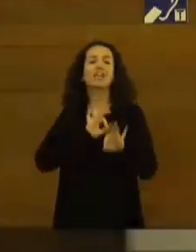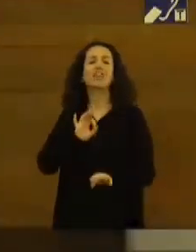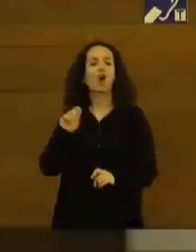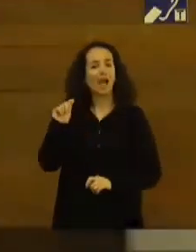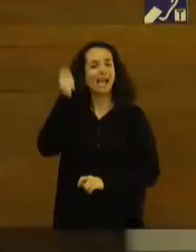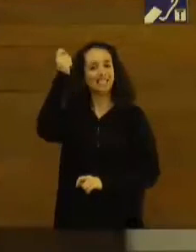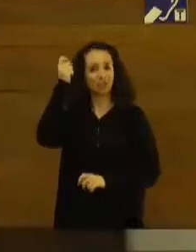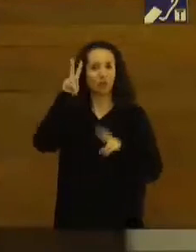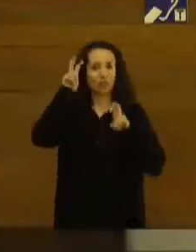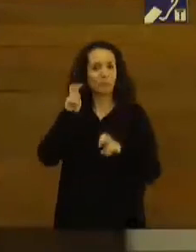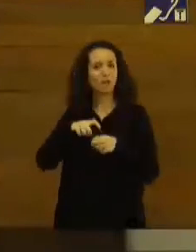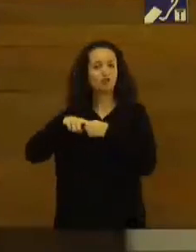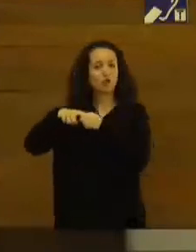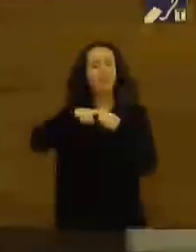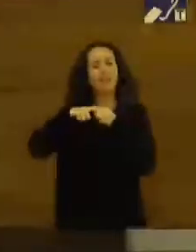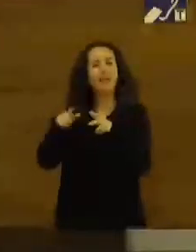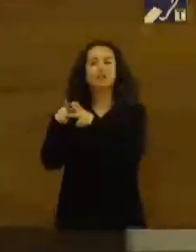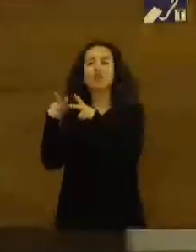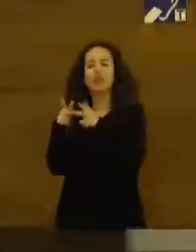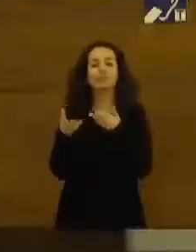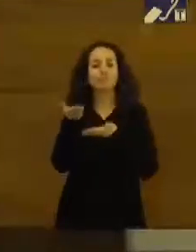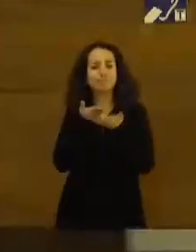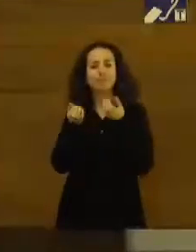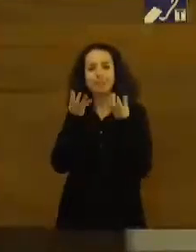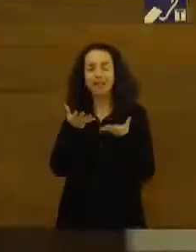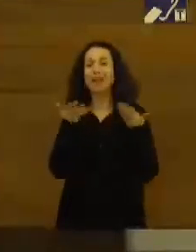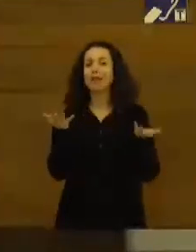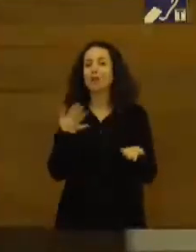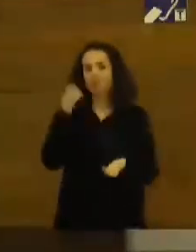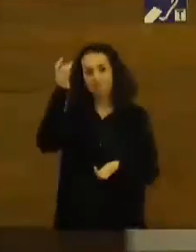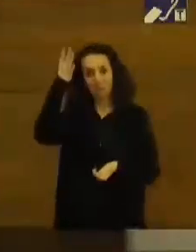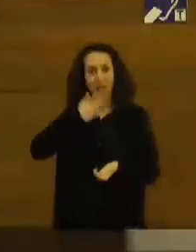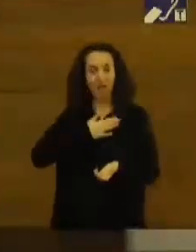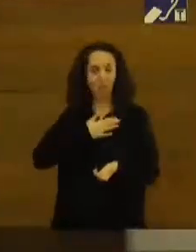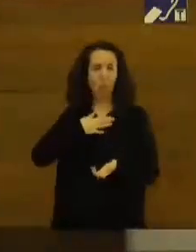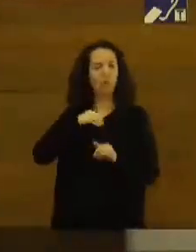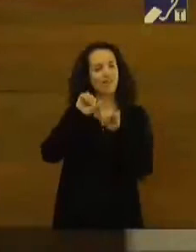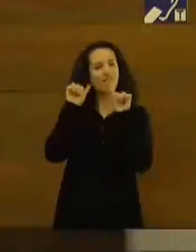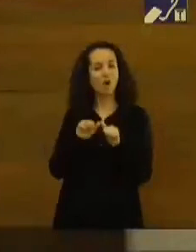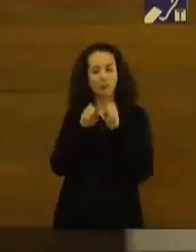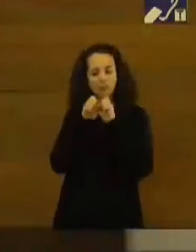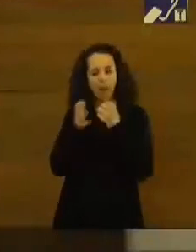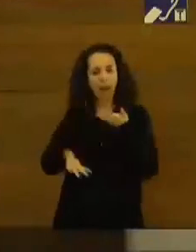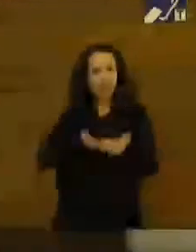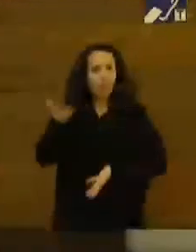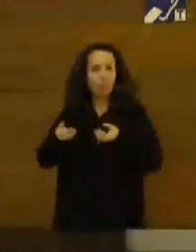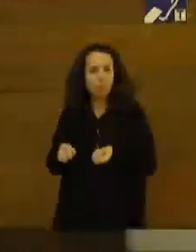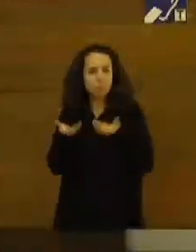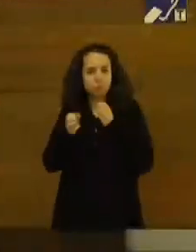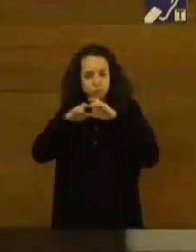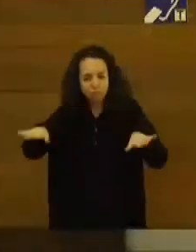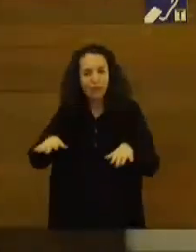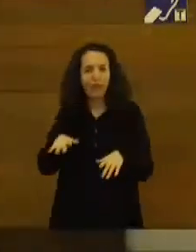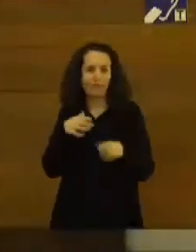sociales solidarias relacionadas con el sector de la energía. De ahí se nos ocurrió que una manera de impulsar cómo trabajar